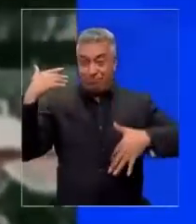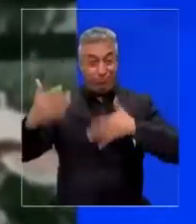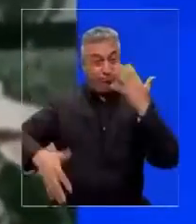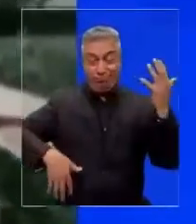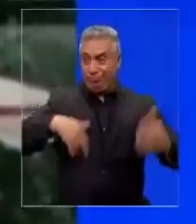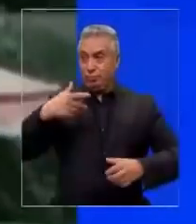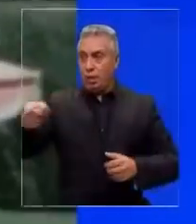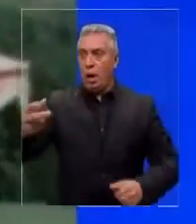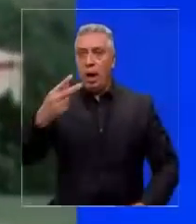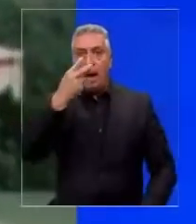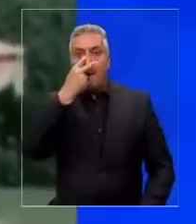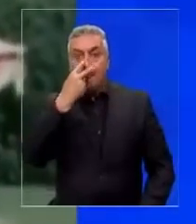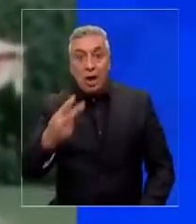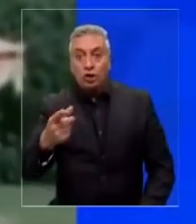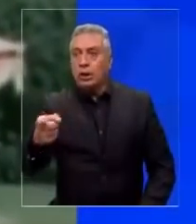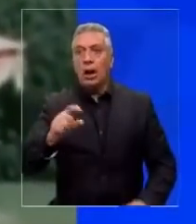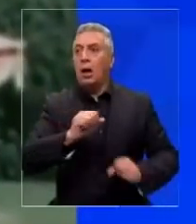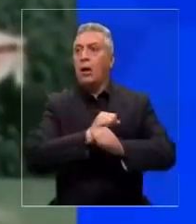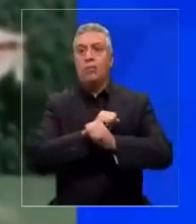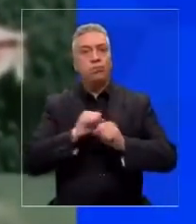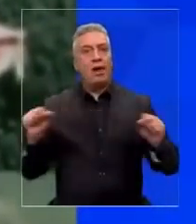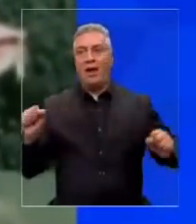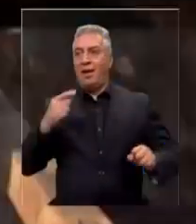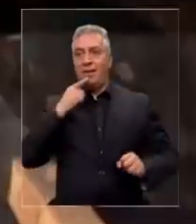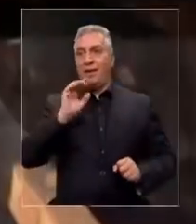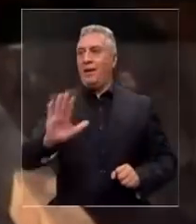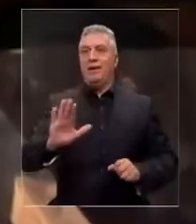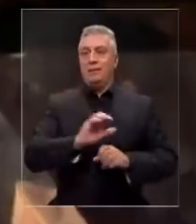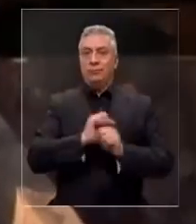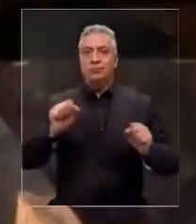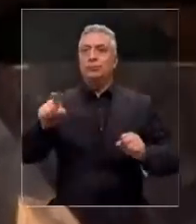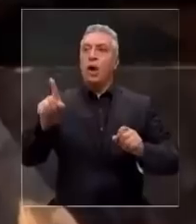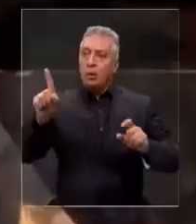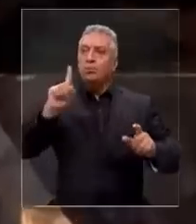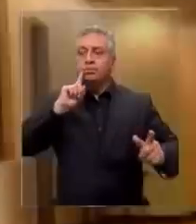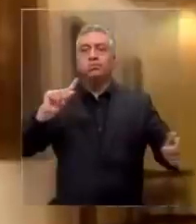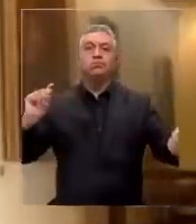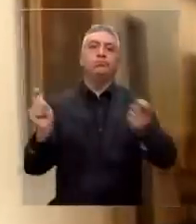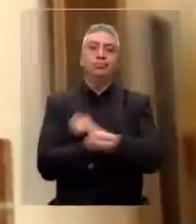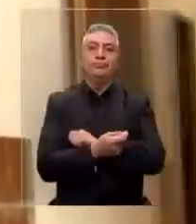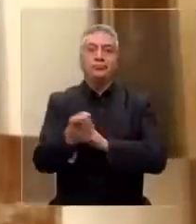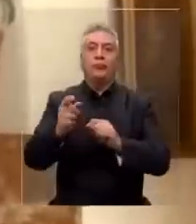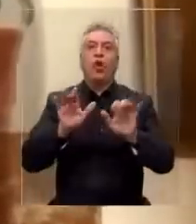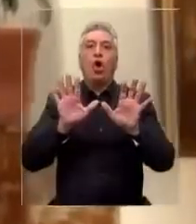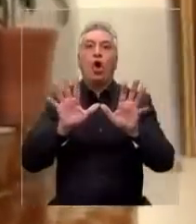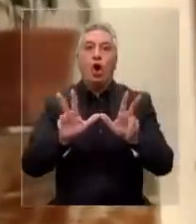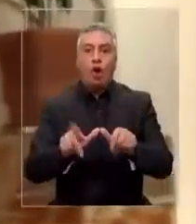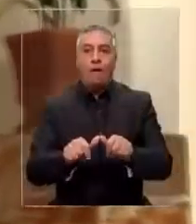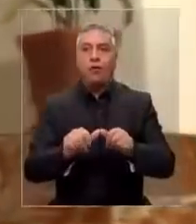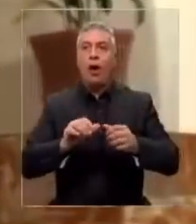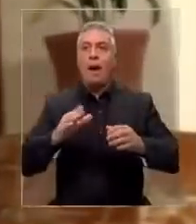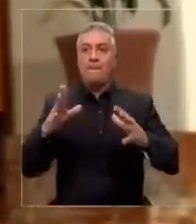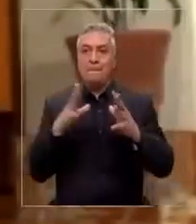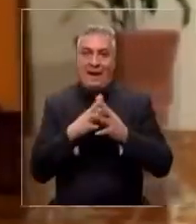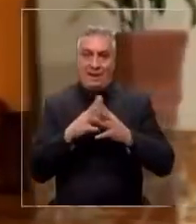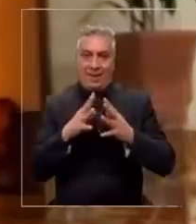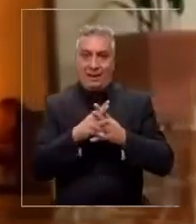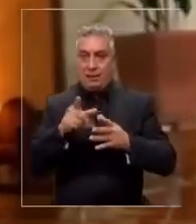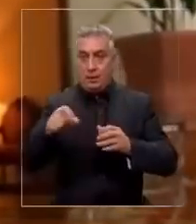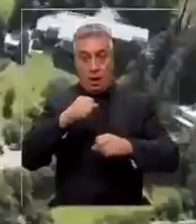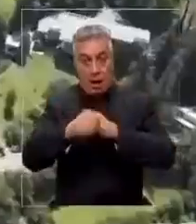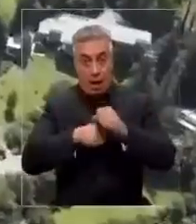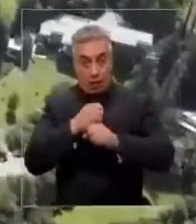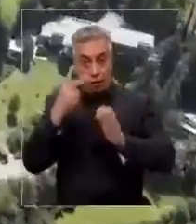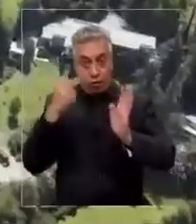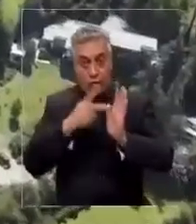de proporción, Pinochet no la pudo evitar nunca y se convirtió en un club militar. Mientras que los comandantes en jefe desde el año 2002